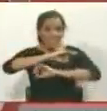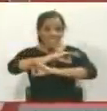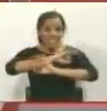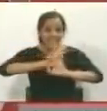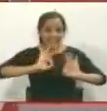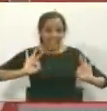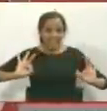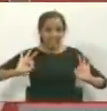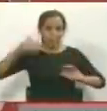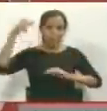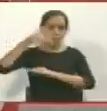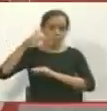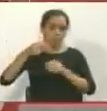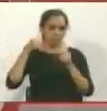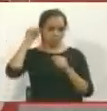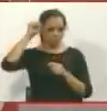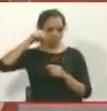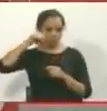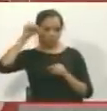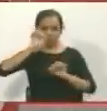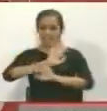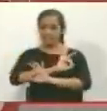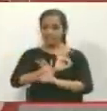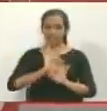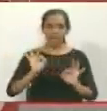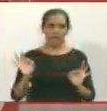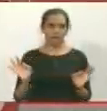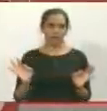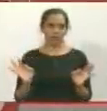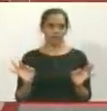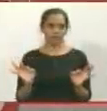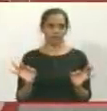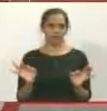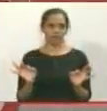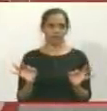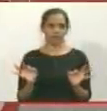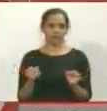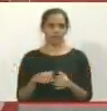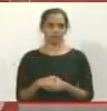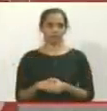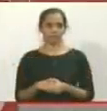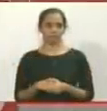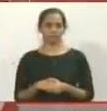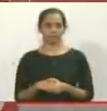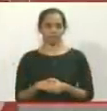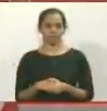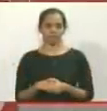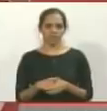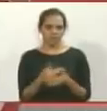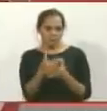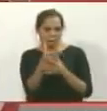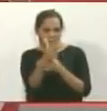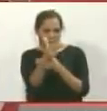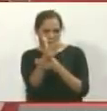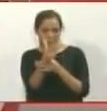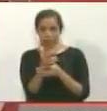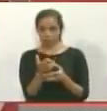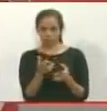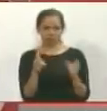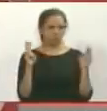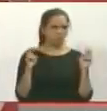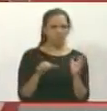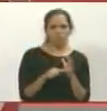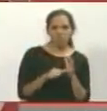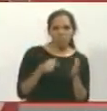O disparo que nadie tiene grabado. Ni a los disparos, ni a los, ¿cómo se llama? a los que disparaban, supuestamente, ¿no?